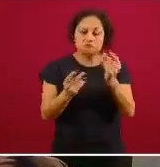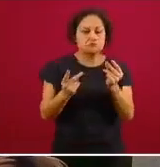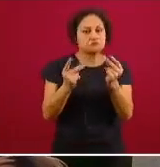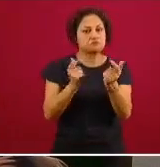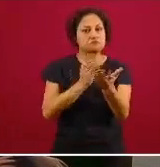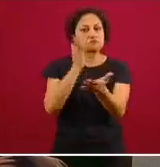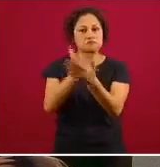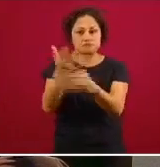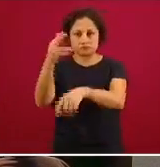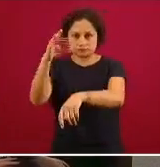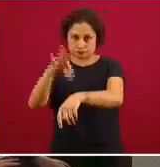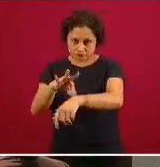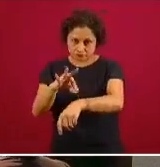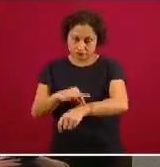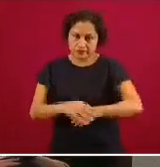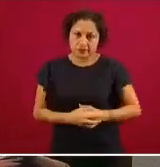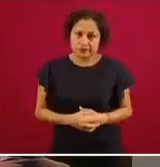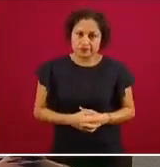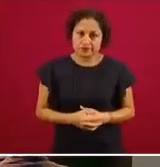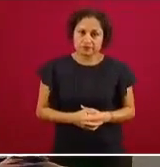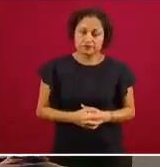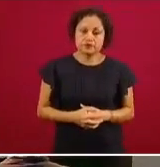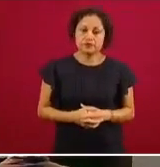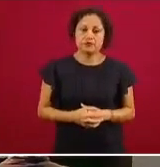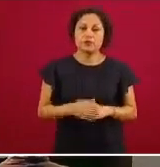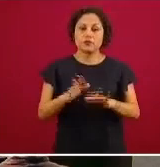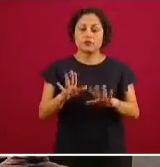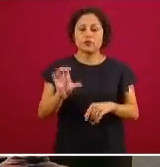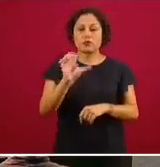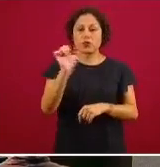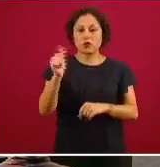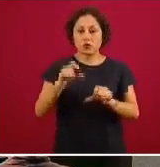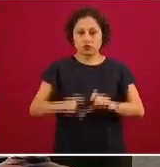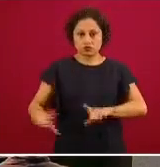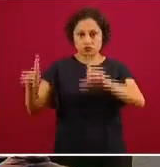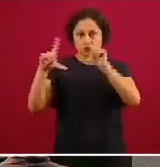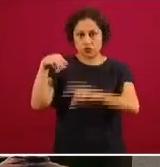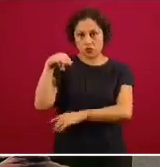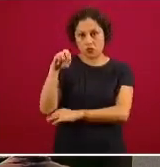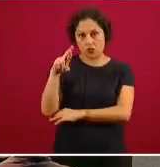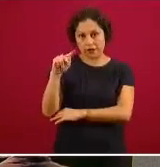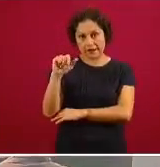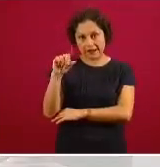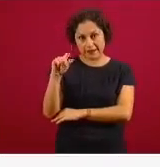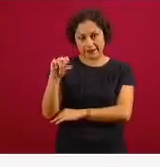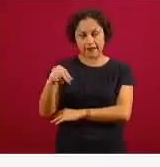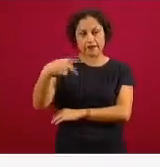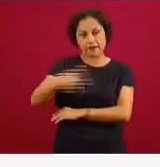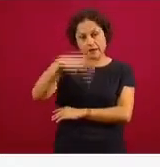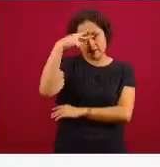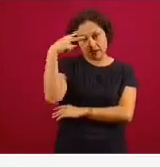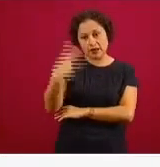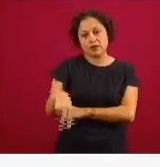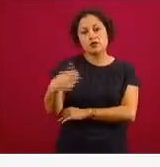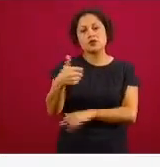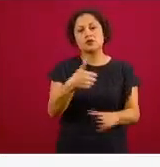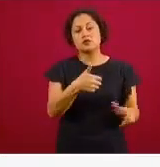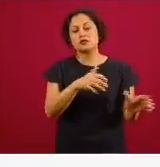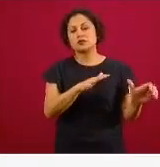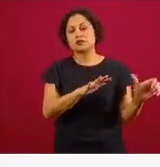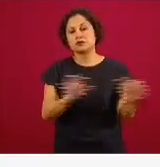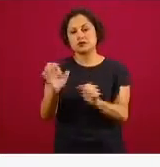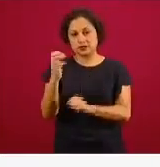aquí lo vemos como mortalidad el numerador es el mismo el número de defunciones en México 650 y